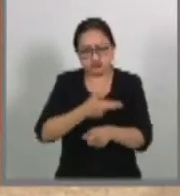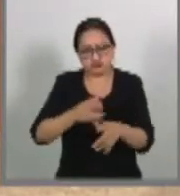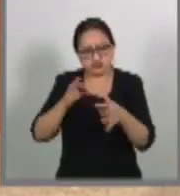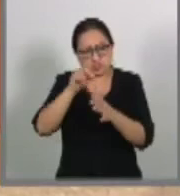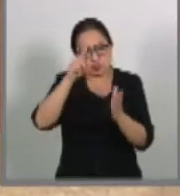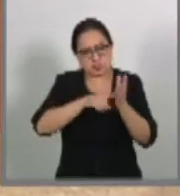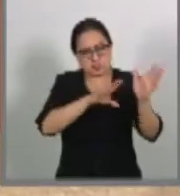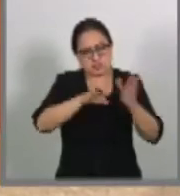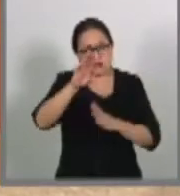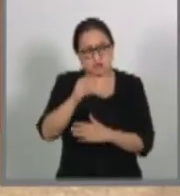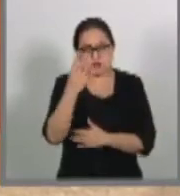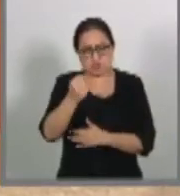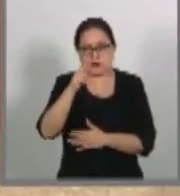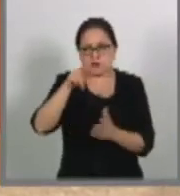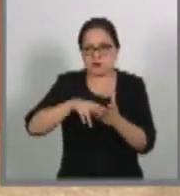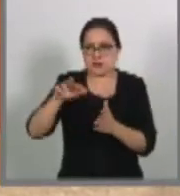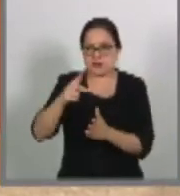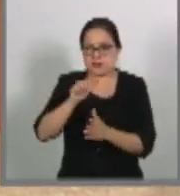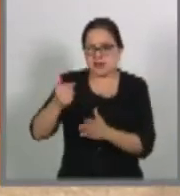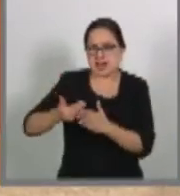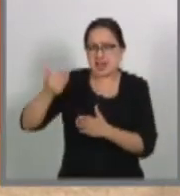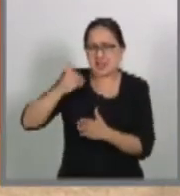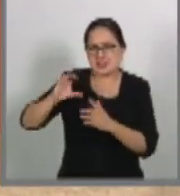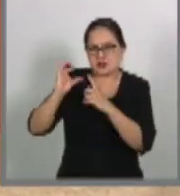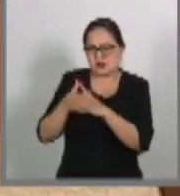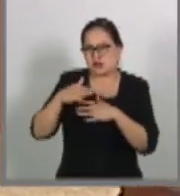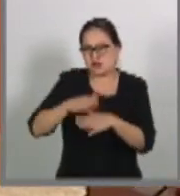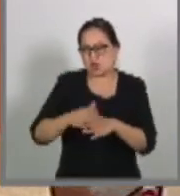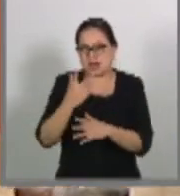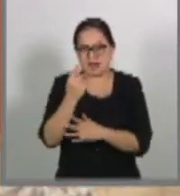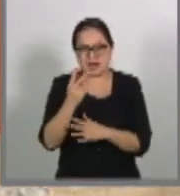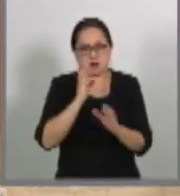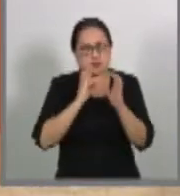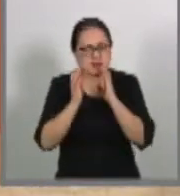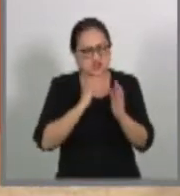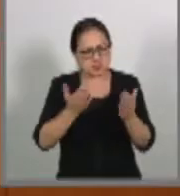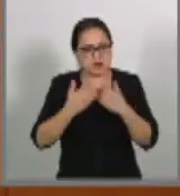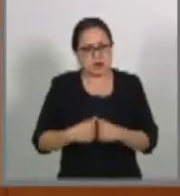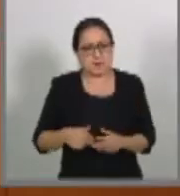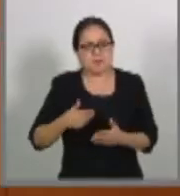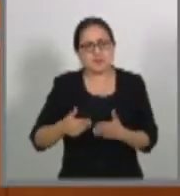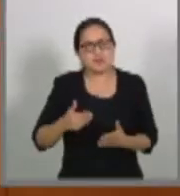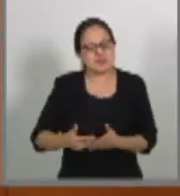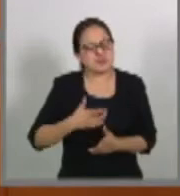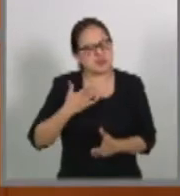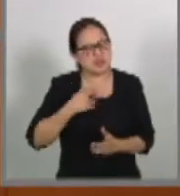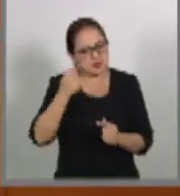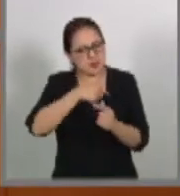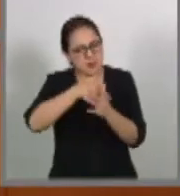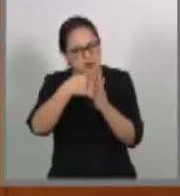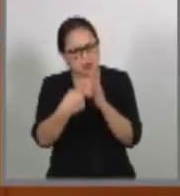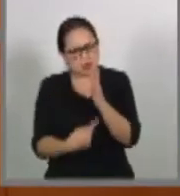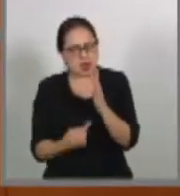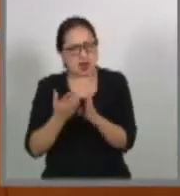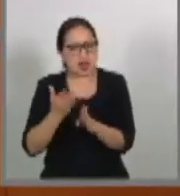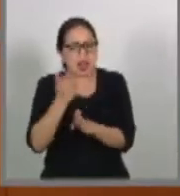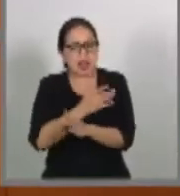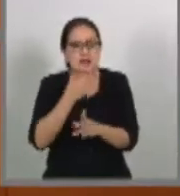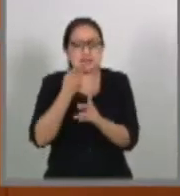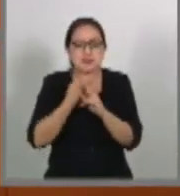y 2013 en la anterior Comisión Federal de Telecomunicaciones. Creemos que este proceso que empieza con un